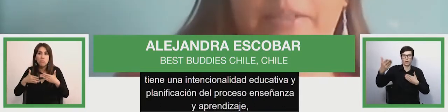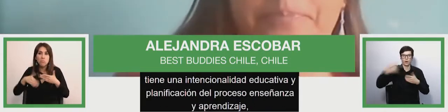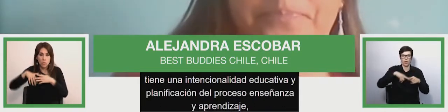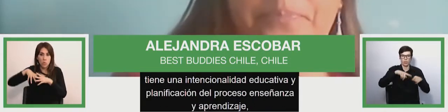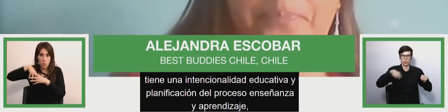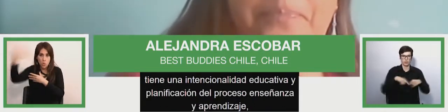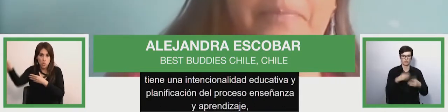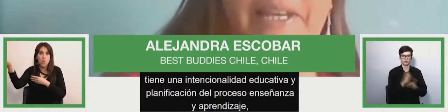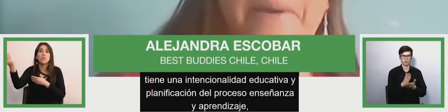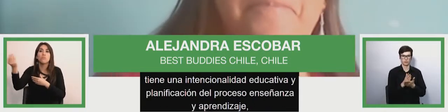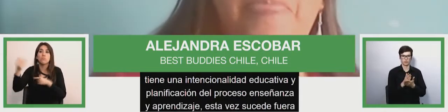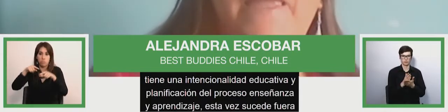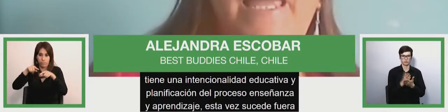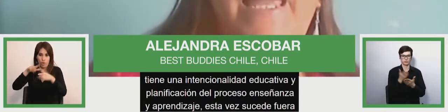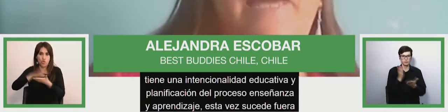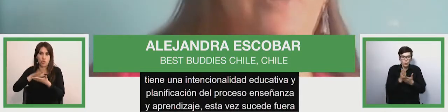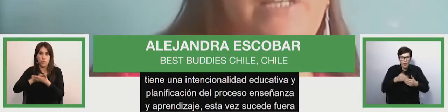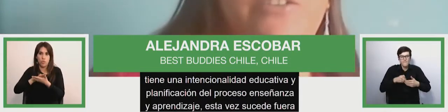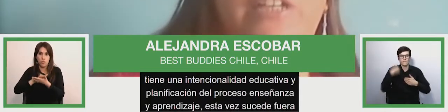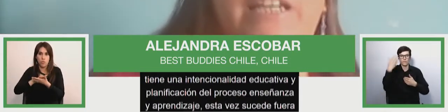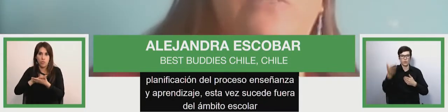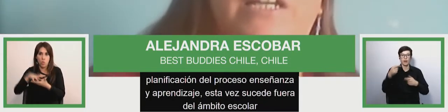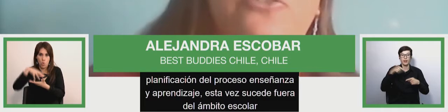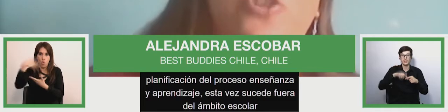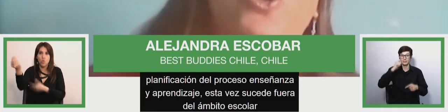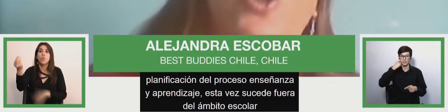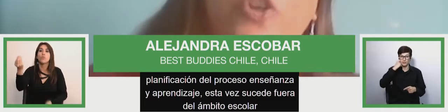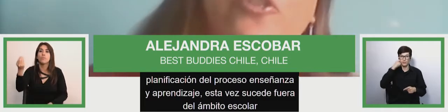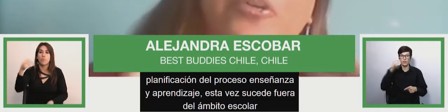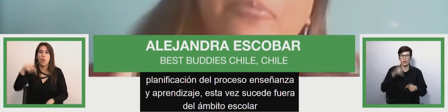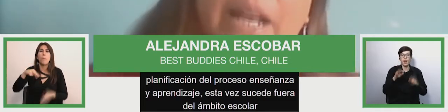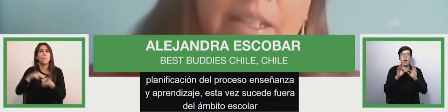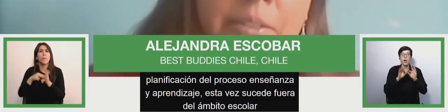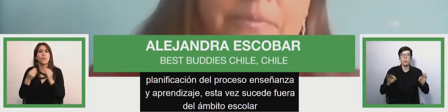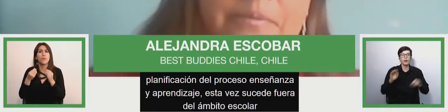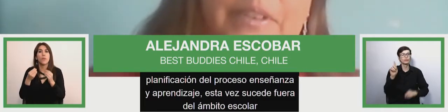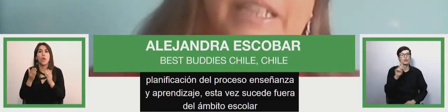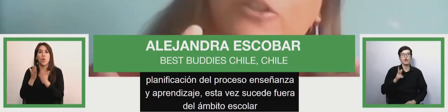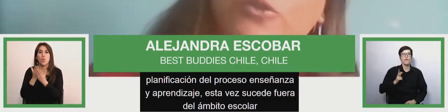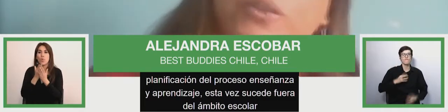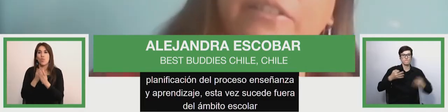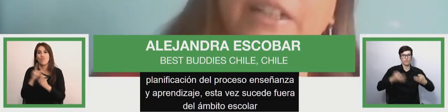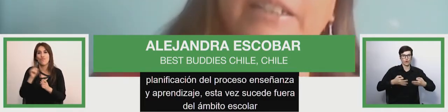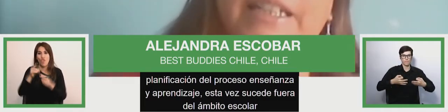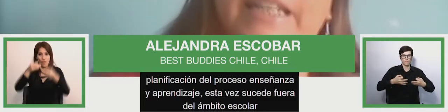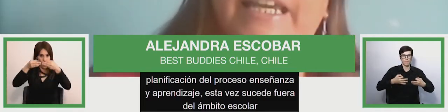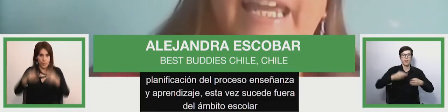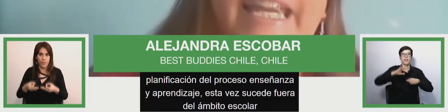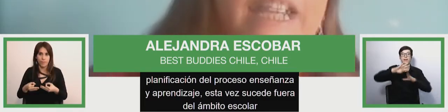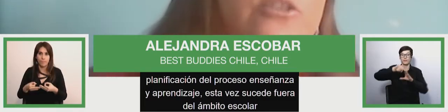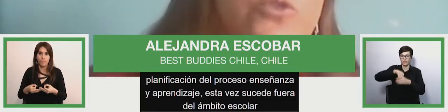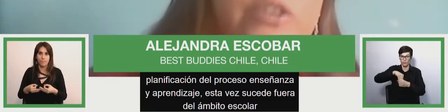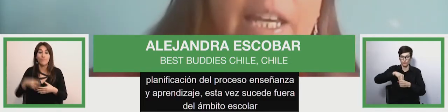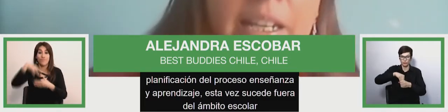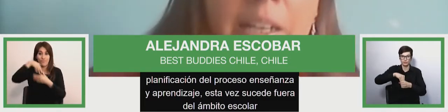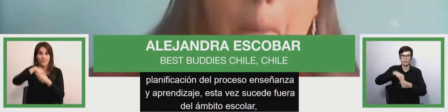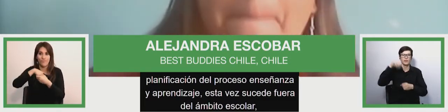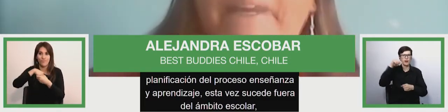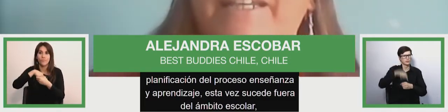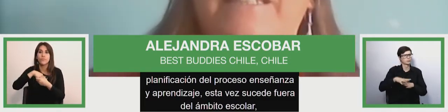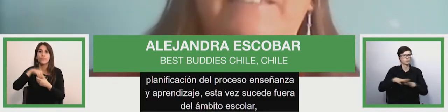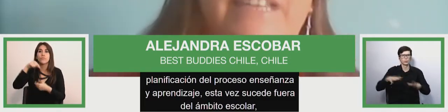escolar. Es por esto que la educación no formal inclusiva es crucial